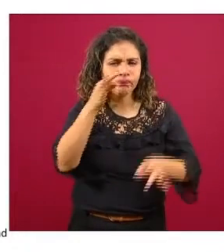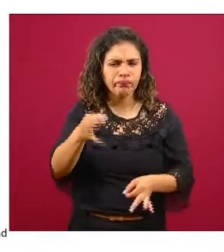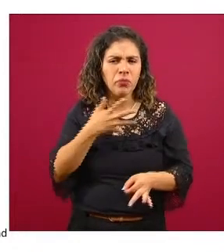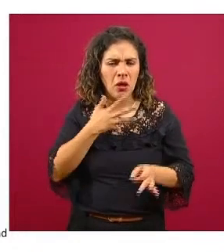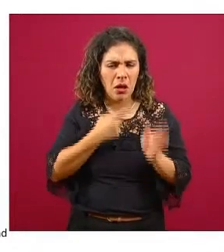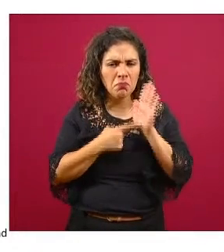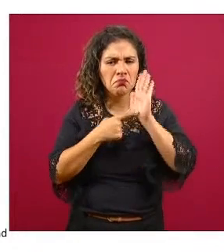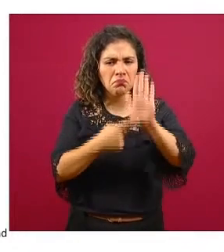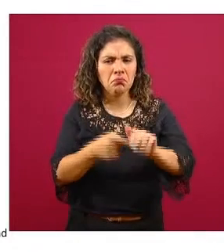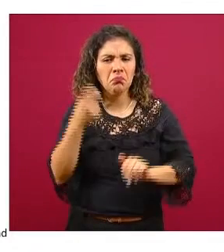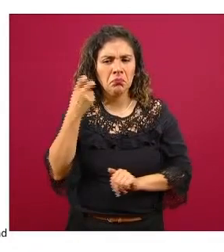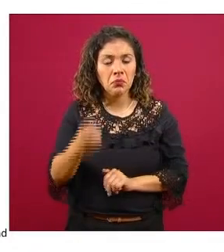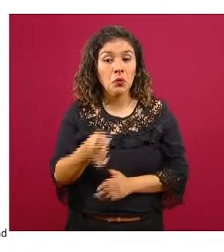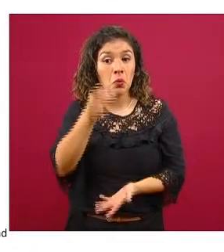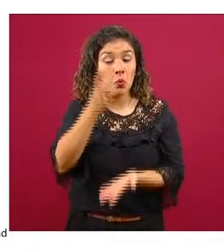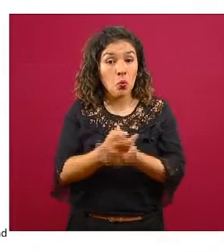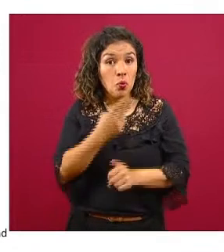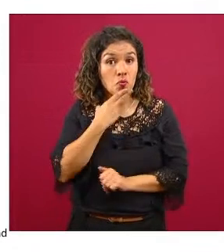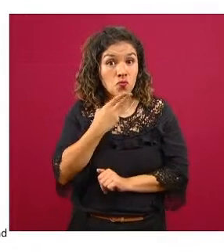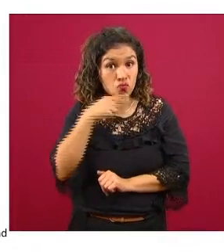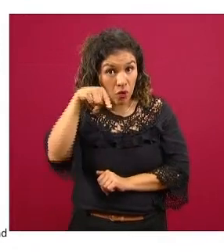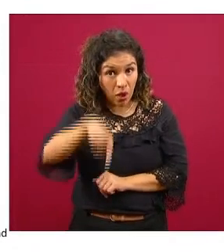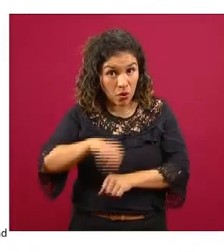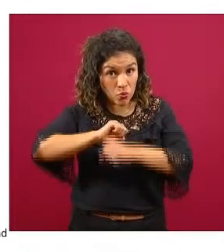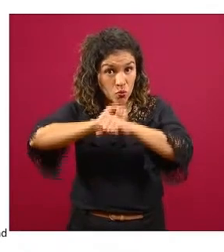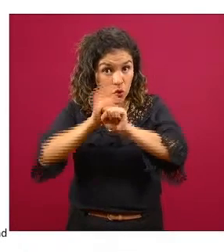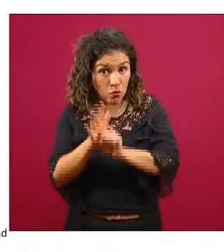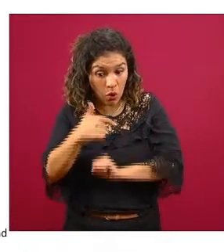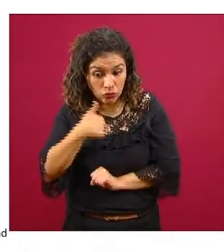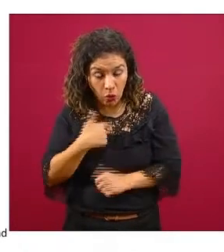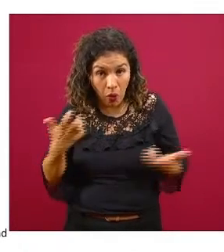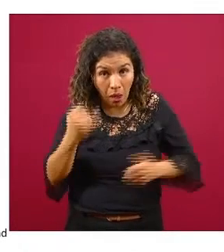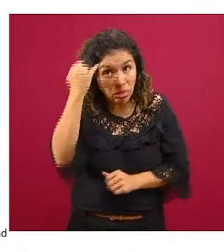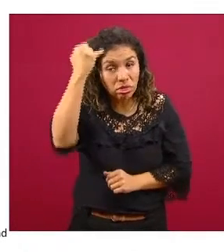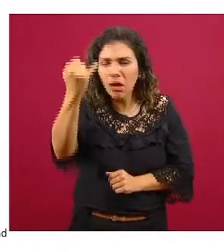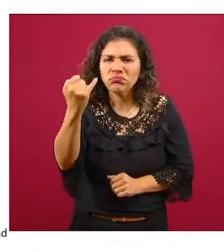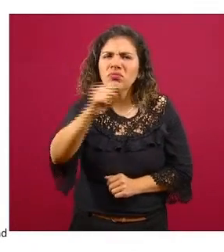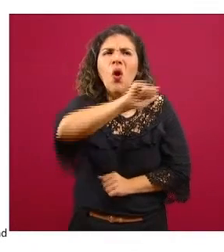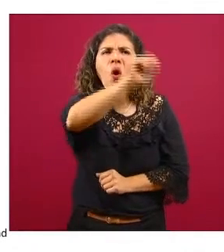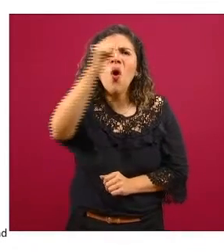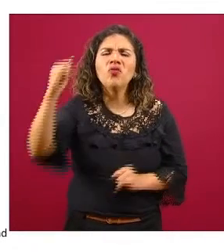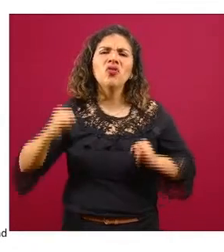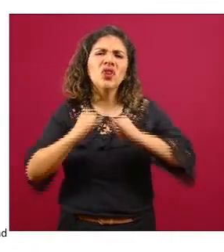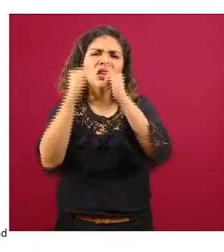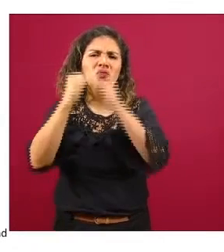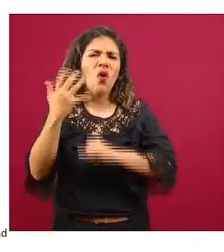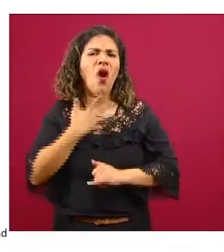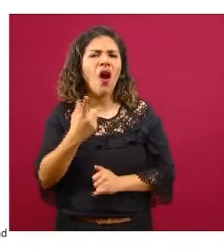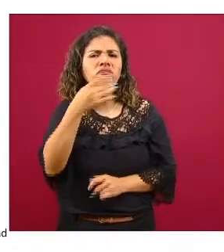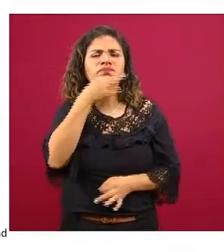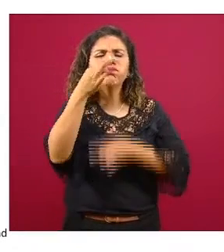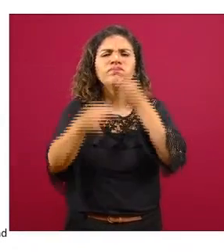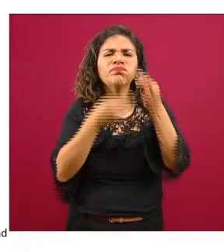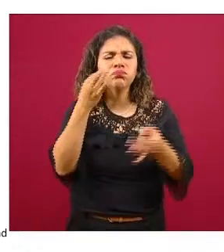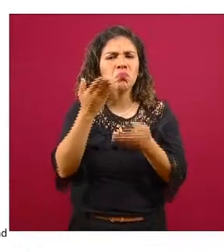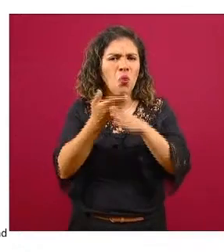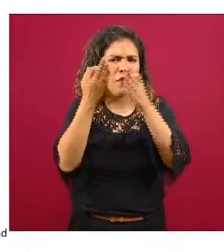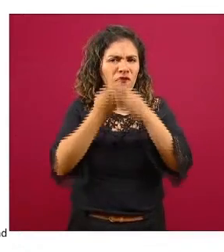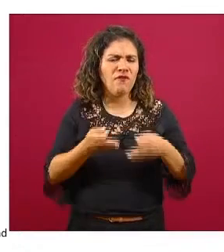la referencia que no sólo se ha usado en esta pandemia por nosotros sino por otras instituciones hay un reporte muy famoso de la